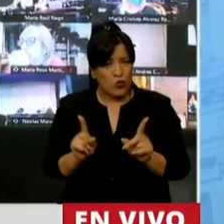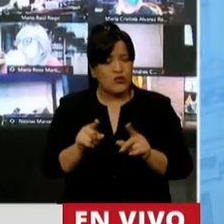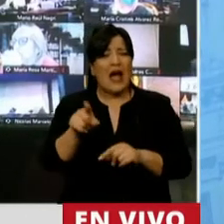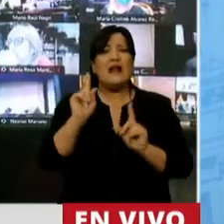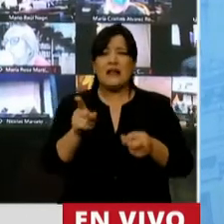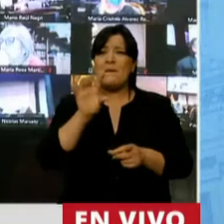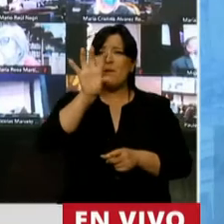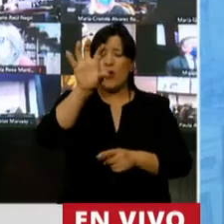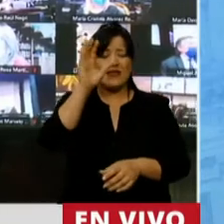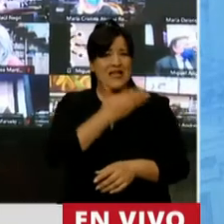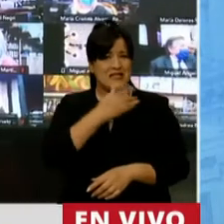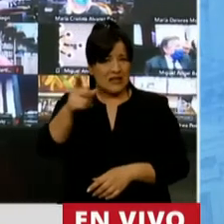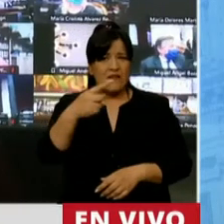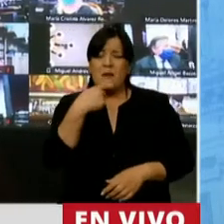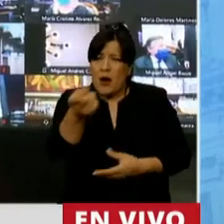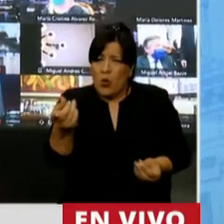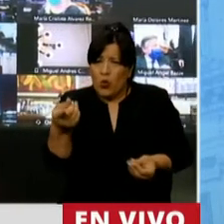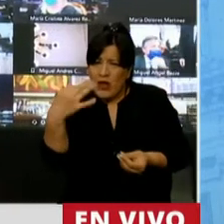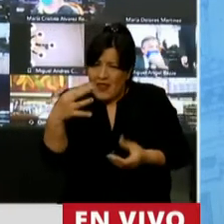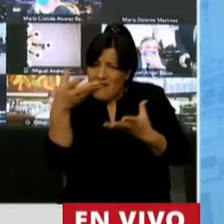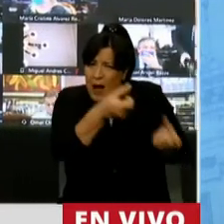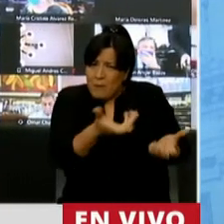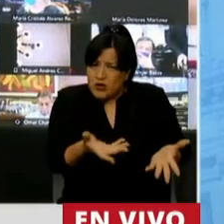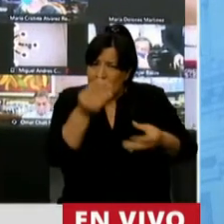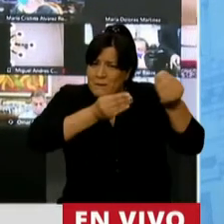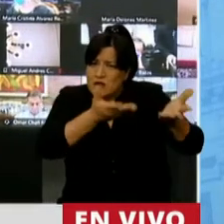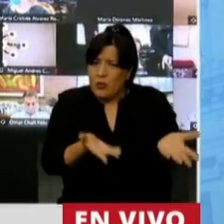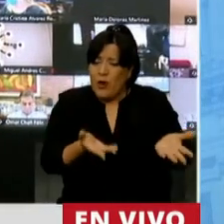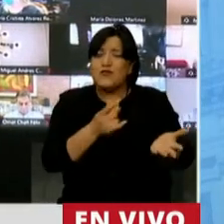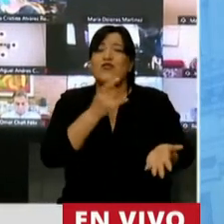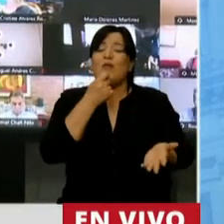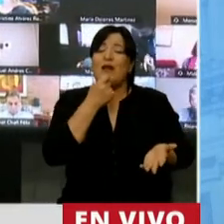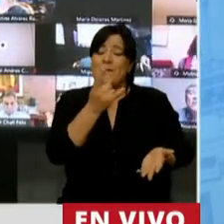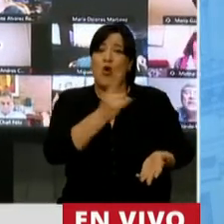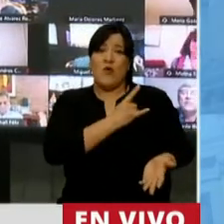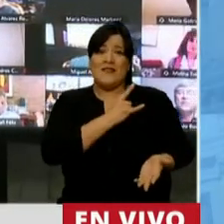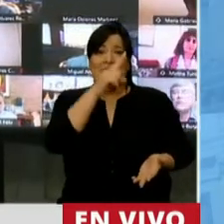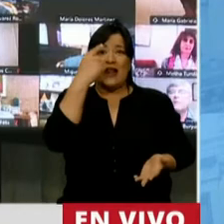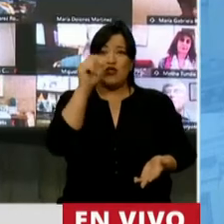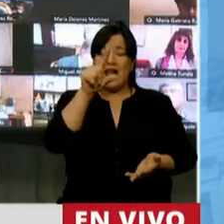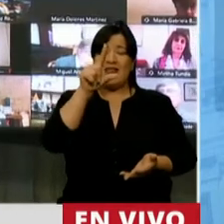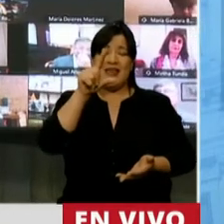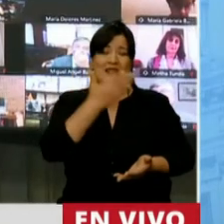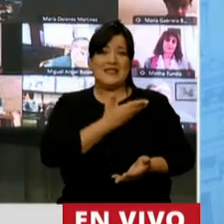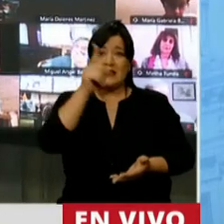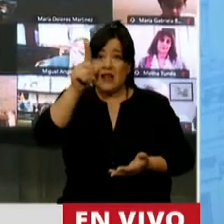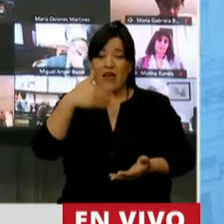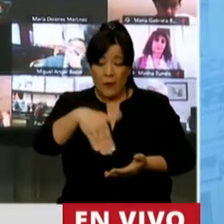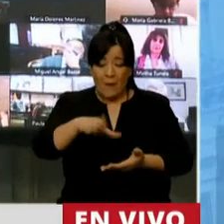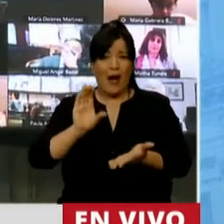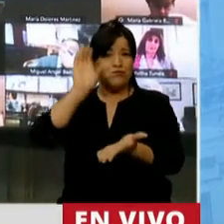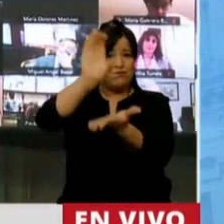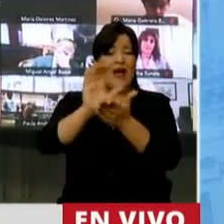de la provincia de Santa Fe, ¿por qué no acompañar un presupuesto en el que las universidades nacionales de la provincia de Santa Fe recibirán